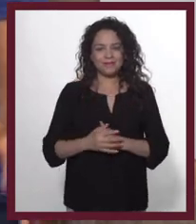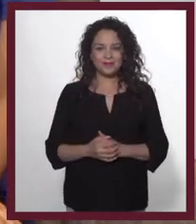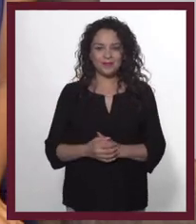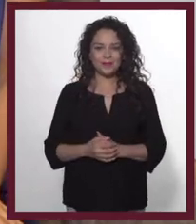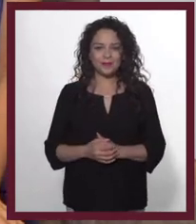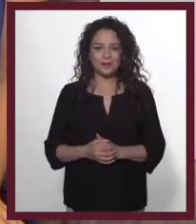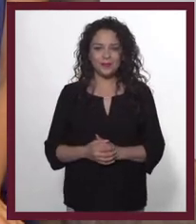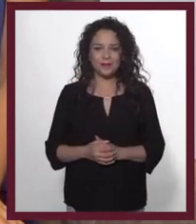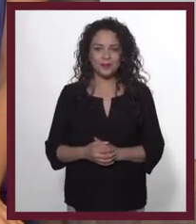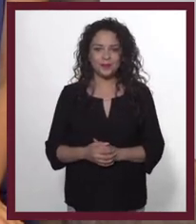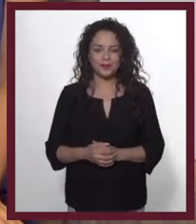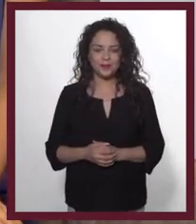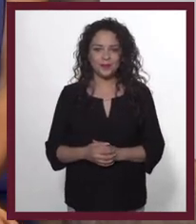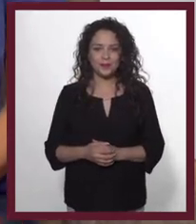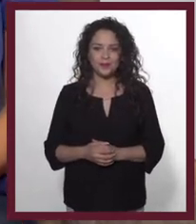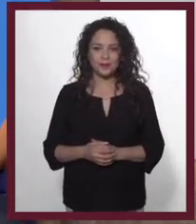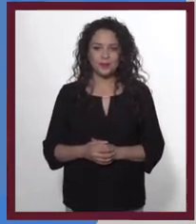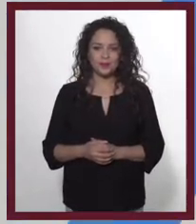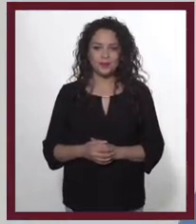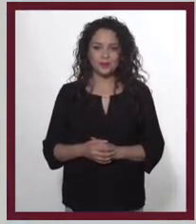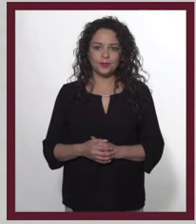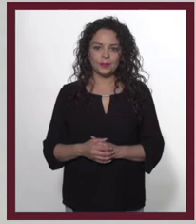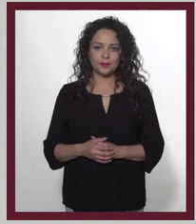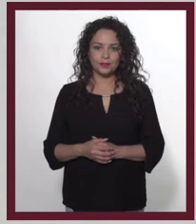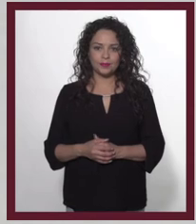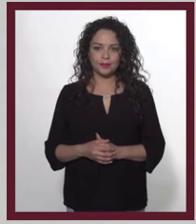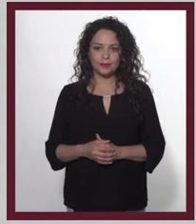es todo. Bye. Bye. Bye.